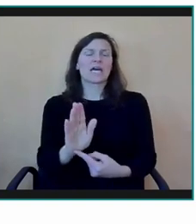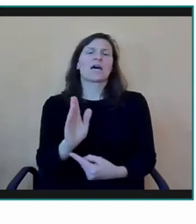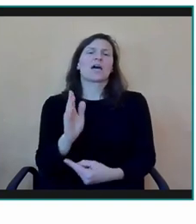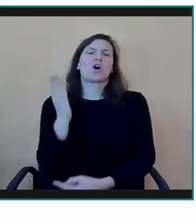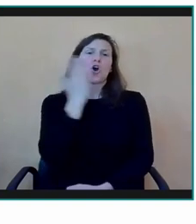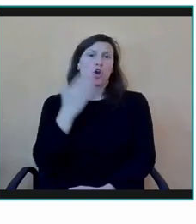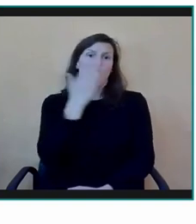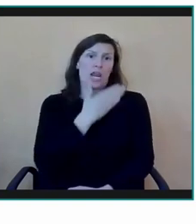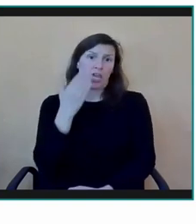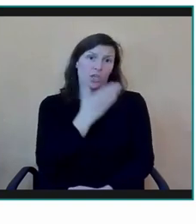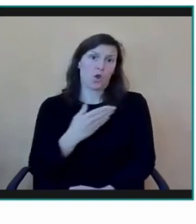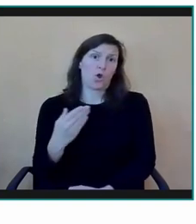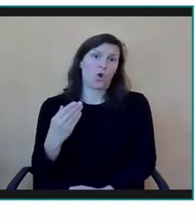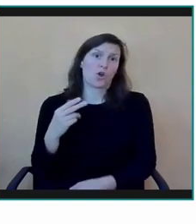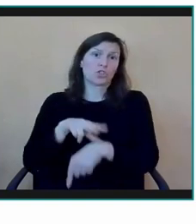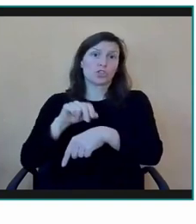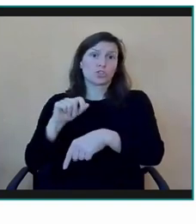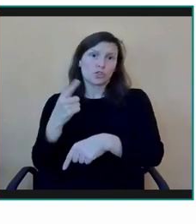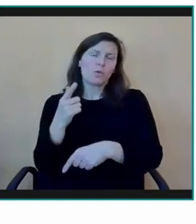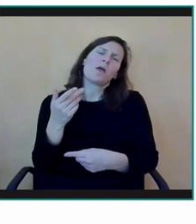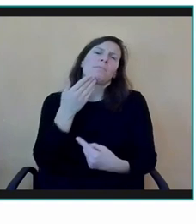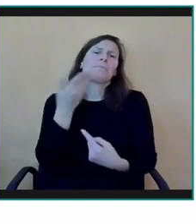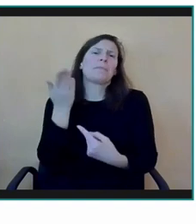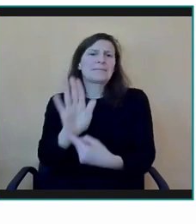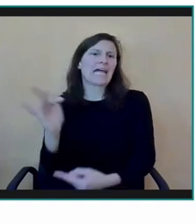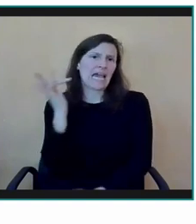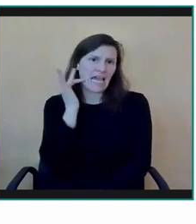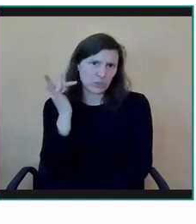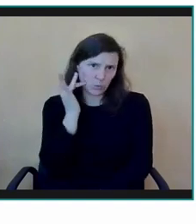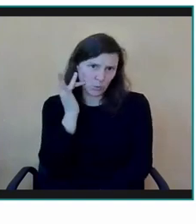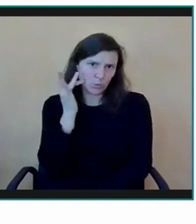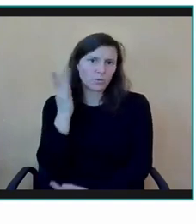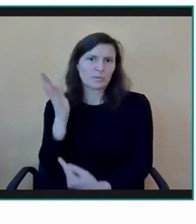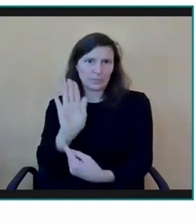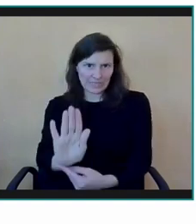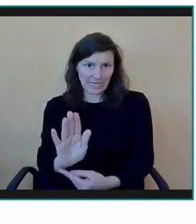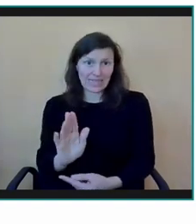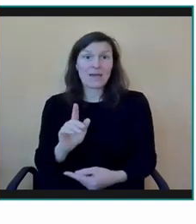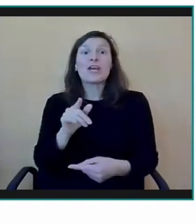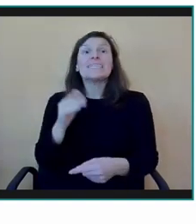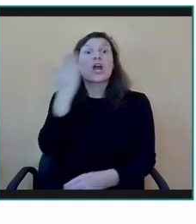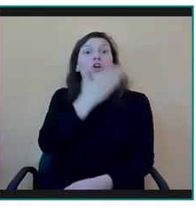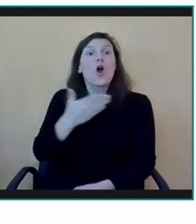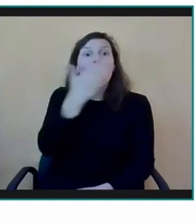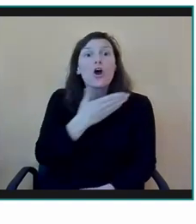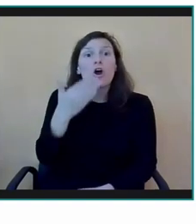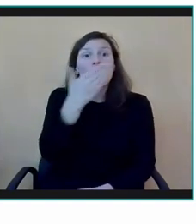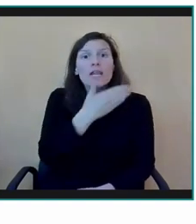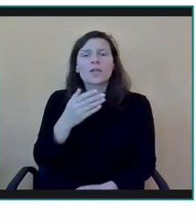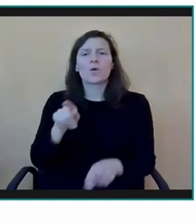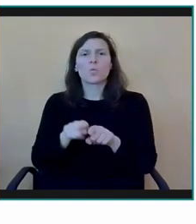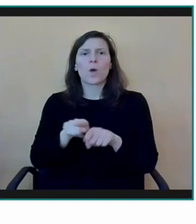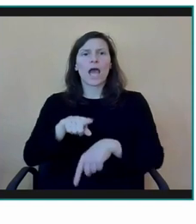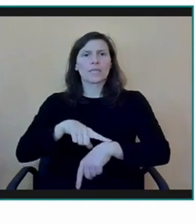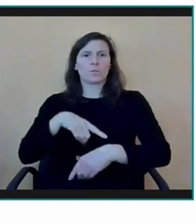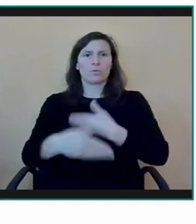responsabilidad va a caer en nuestro buen amigo Jesús Martín, que convirtió, como otros muchos ha ido convirtiendo con el paso del tiempo